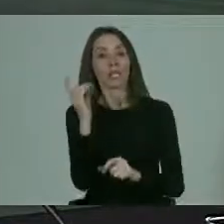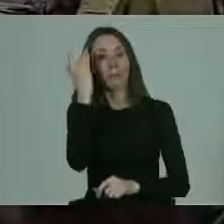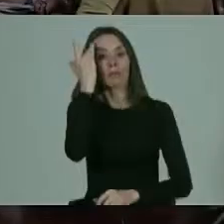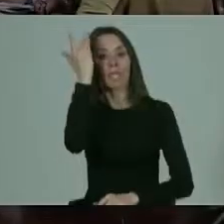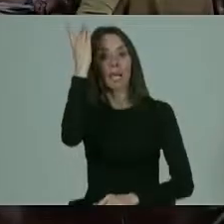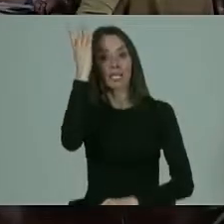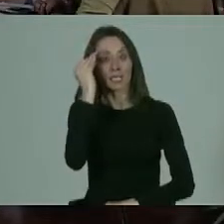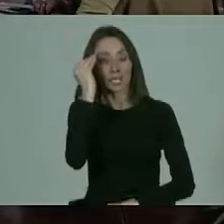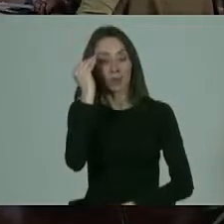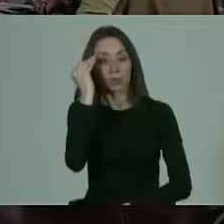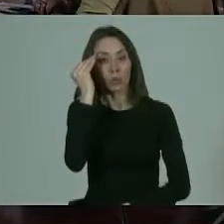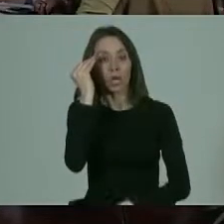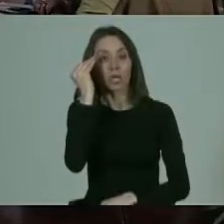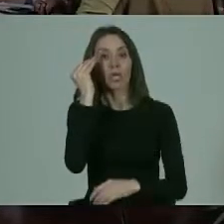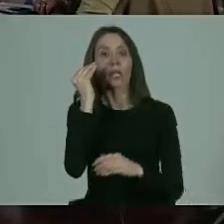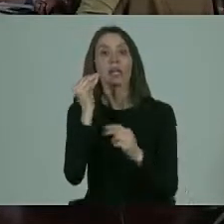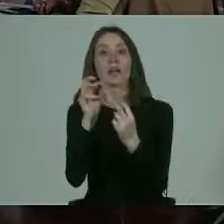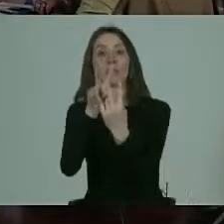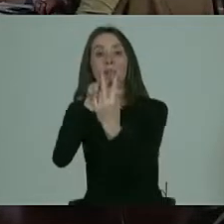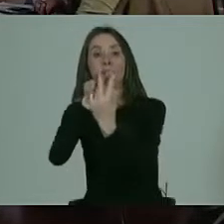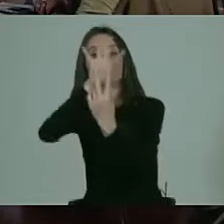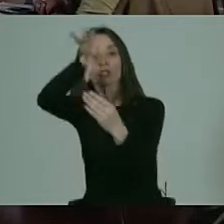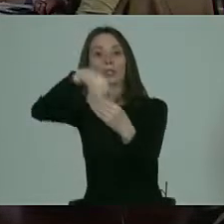intelectual, o se hace como de todas una,